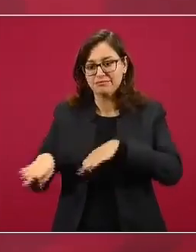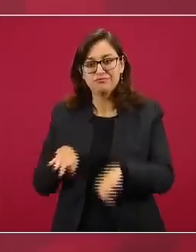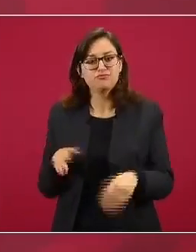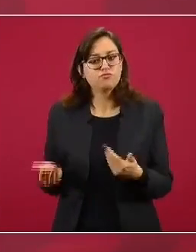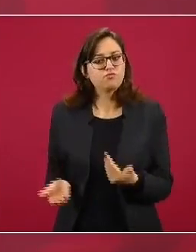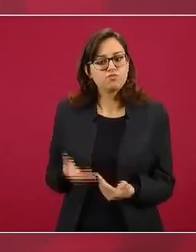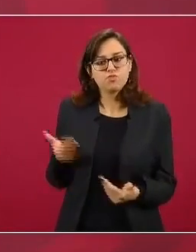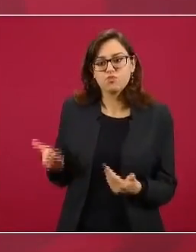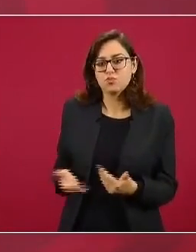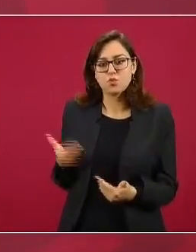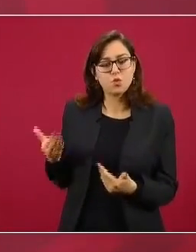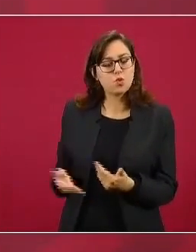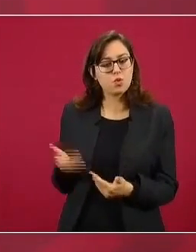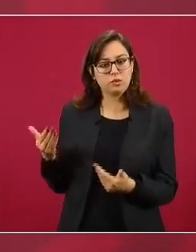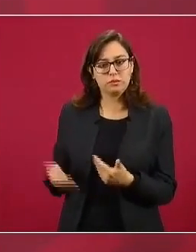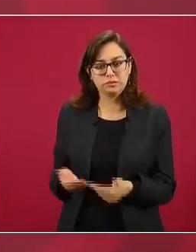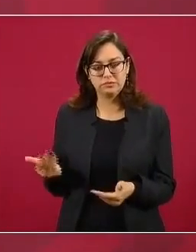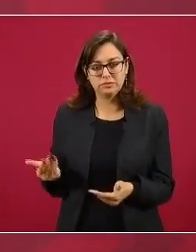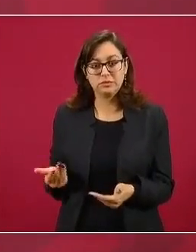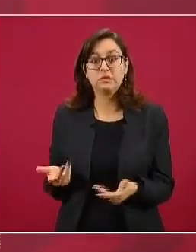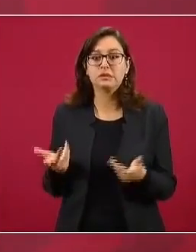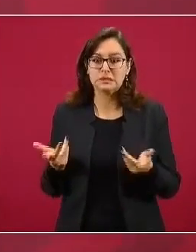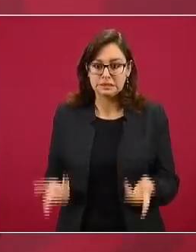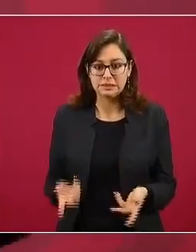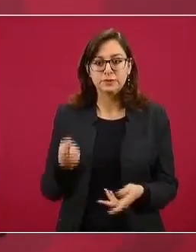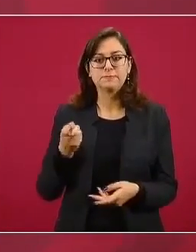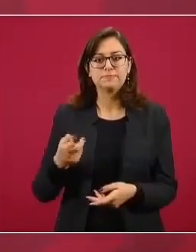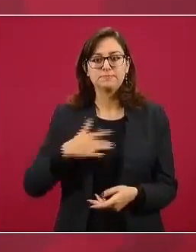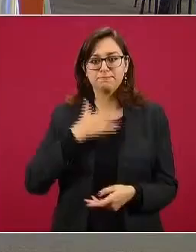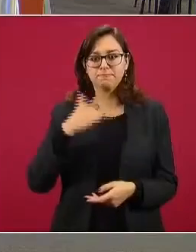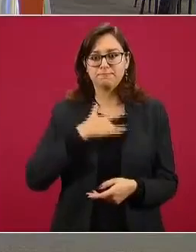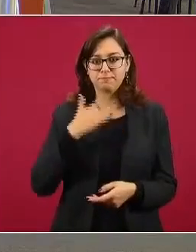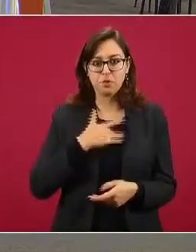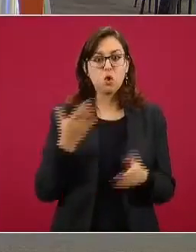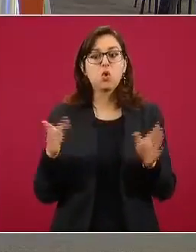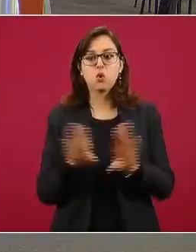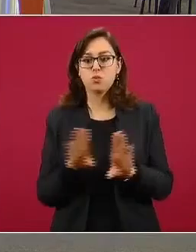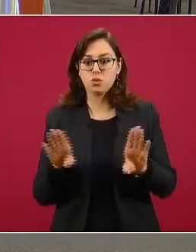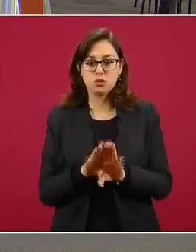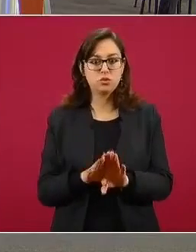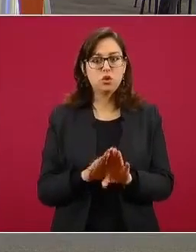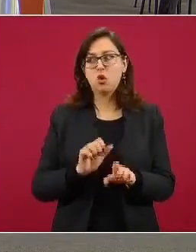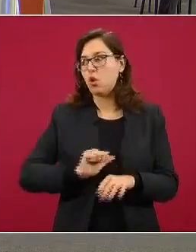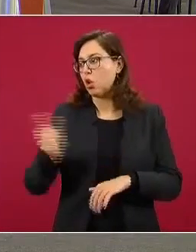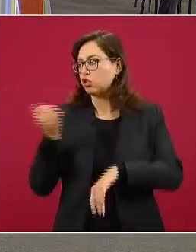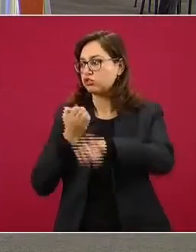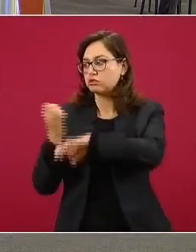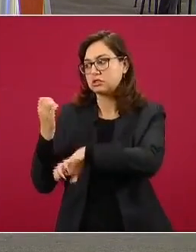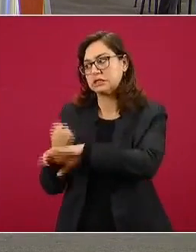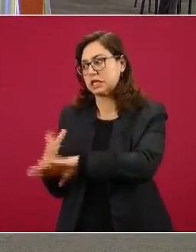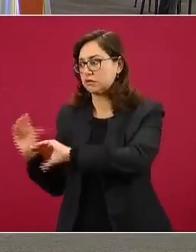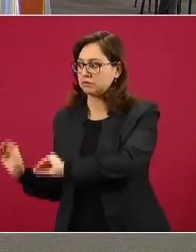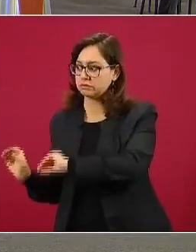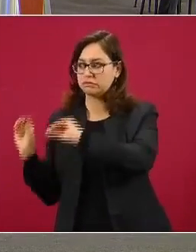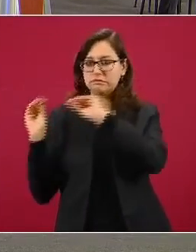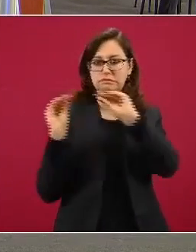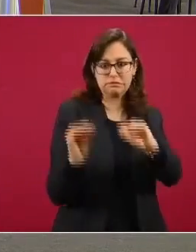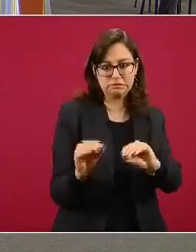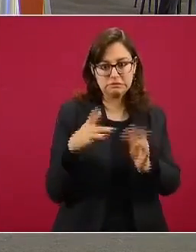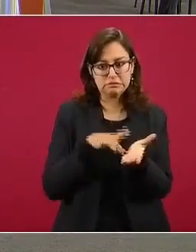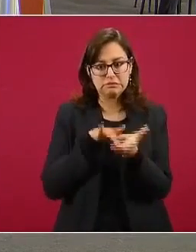pudiera ser contratado, y vamos a buscar apoyarle movilizando personal de otras entidades federativas.